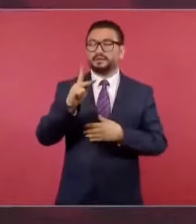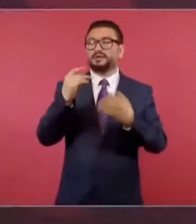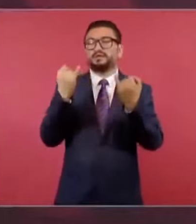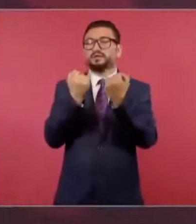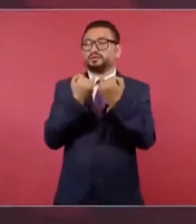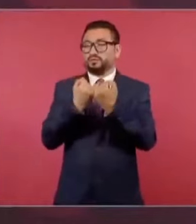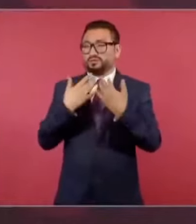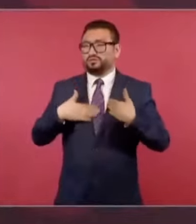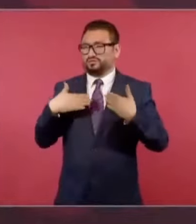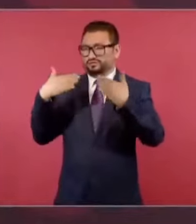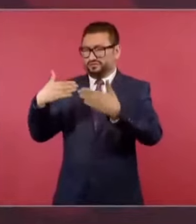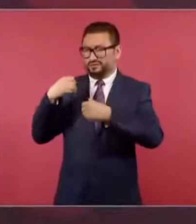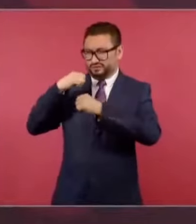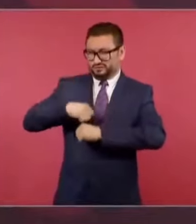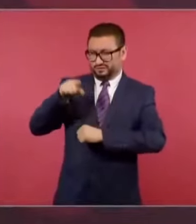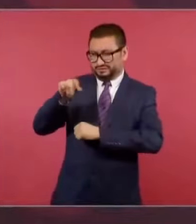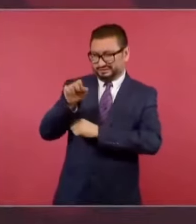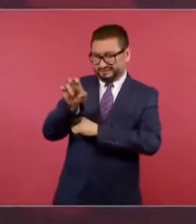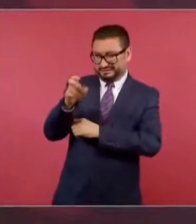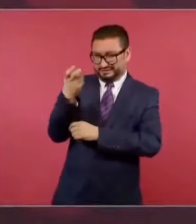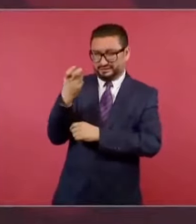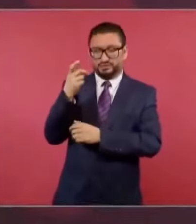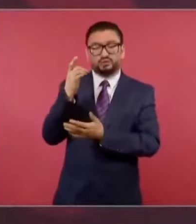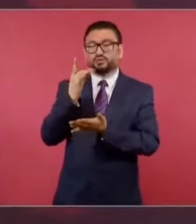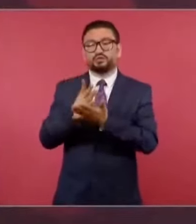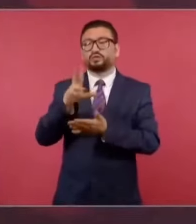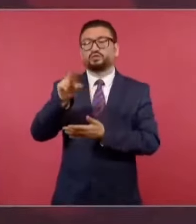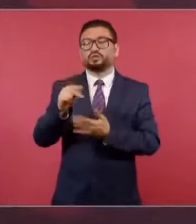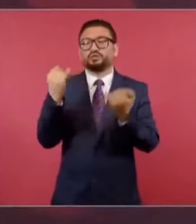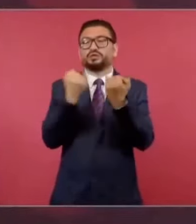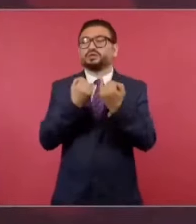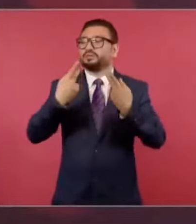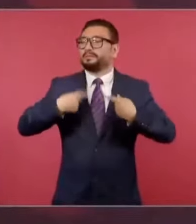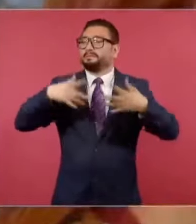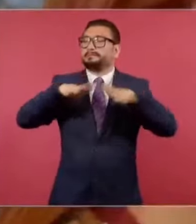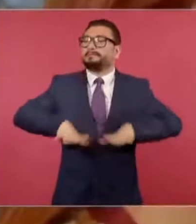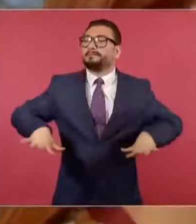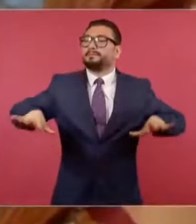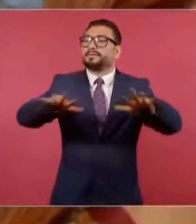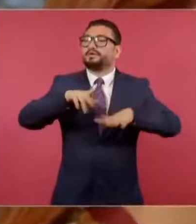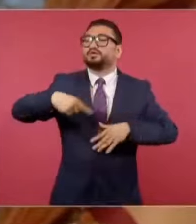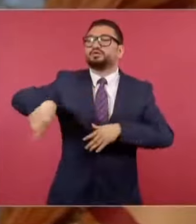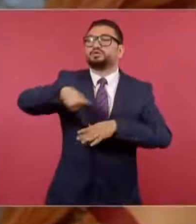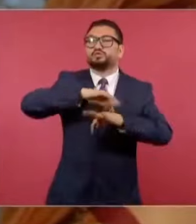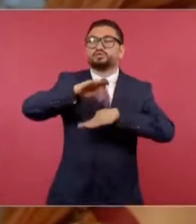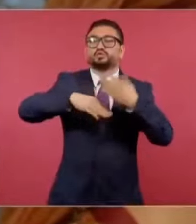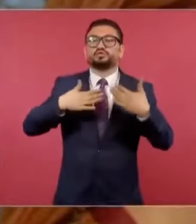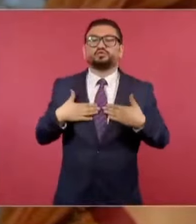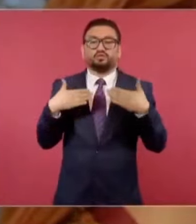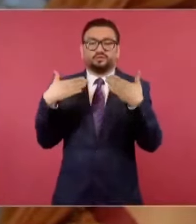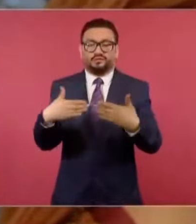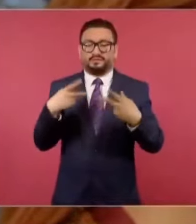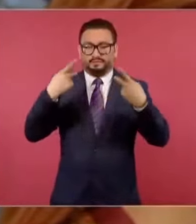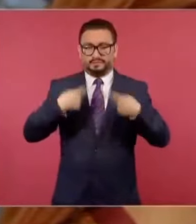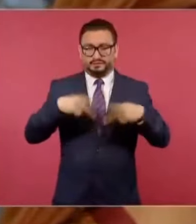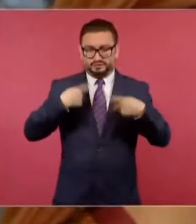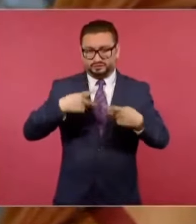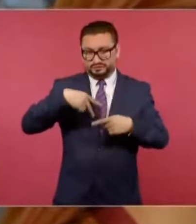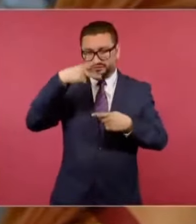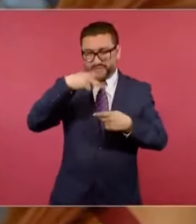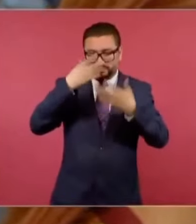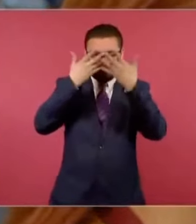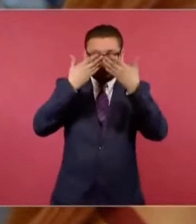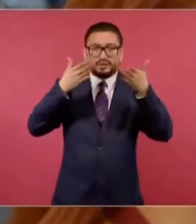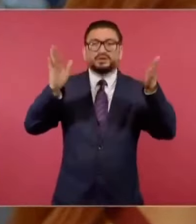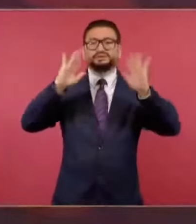es confianza en la autoridad electoral, es confianza en el pueblo. El pueblo de México está muy politizado,